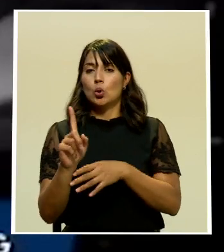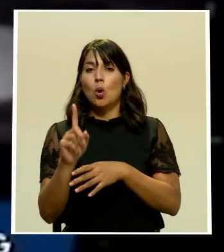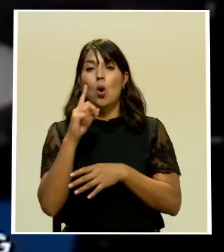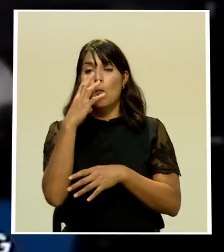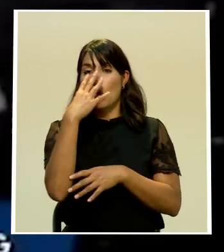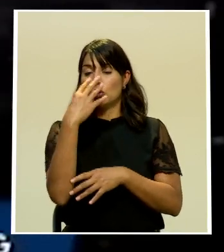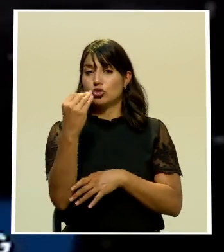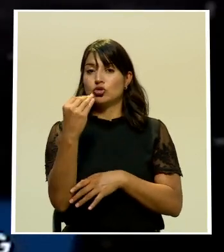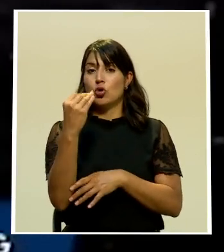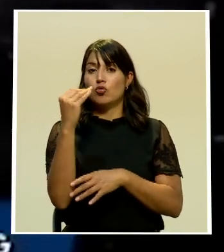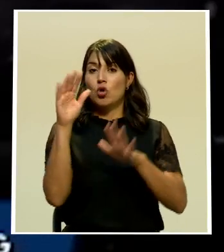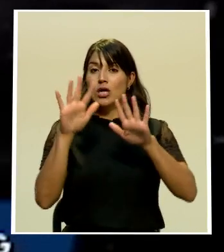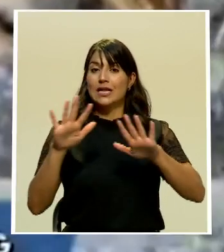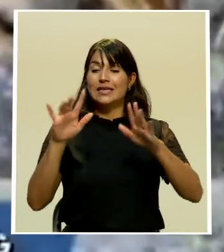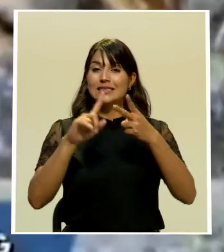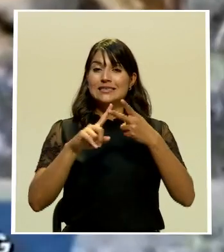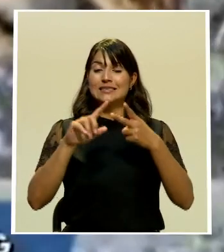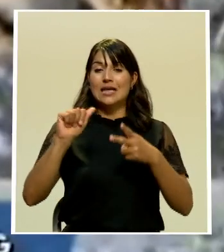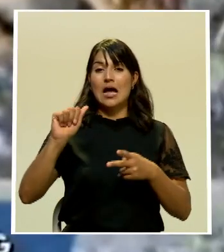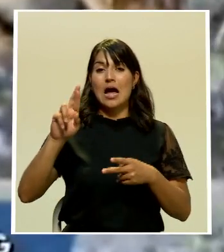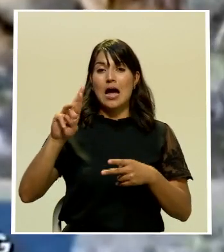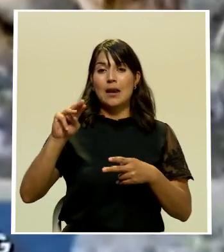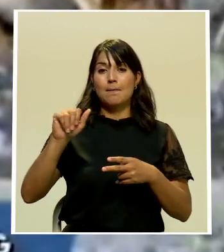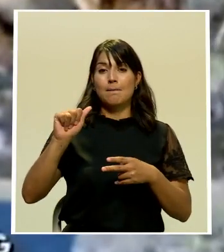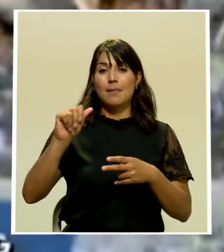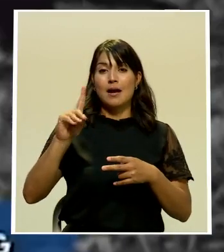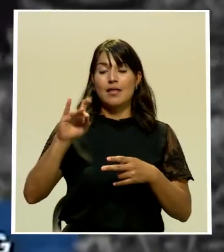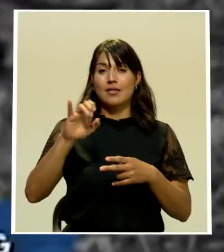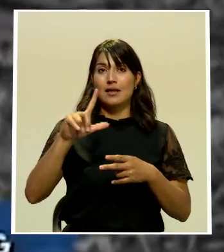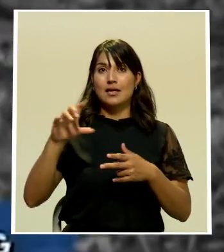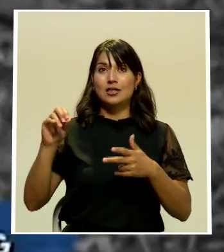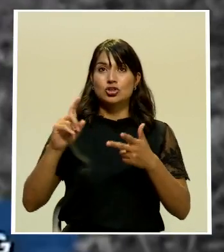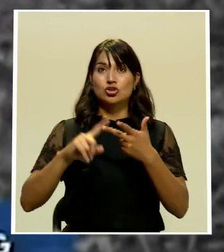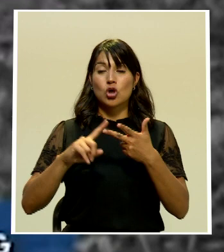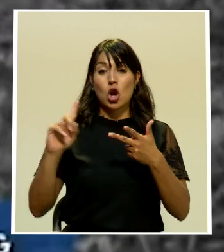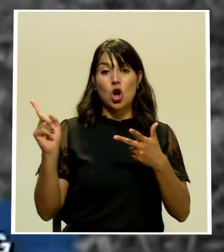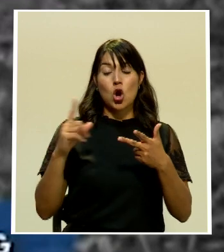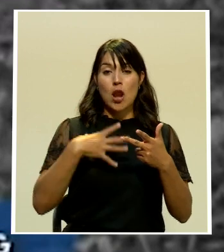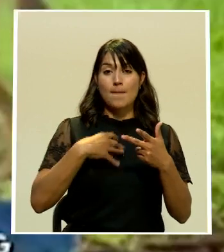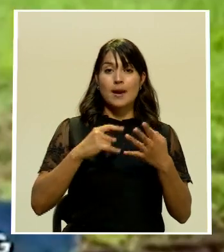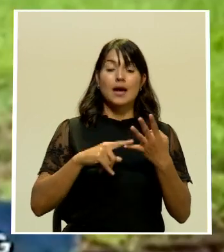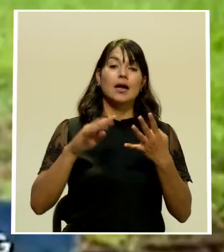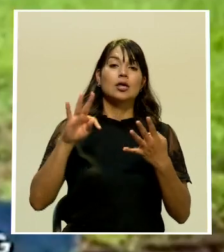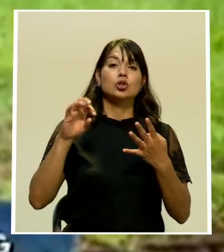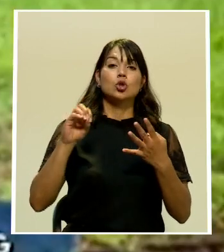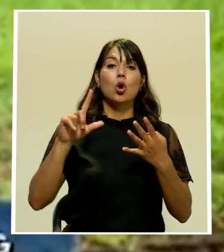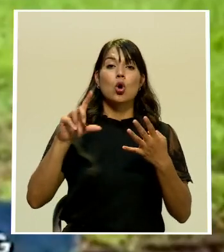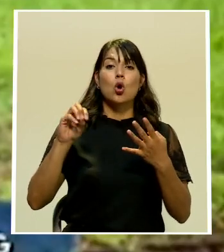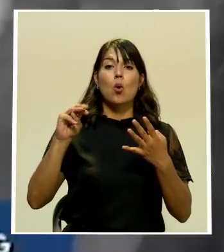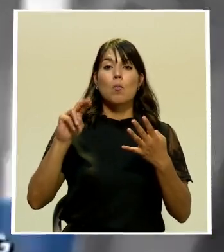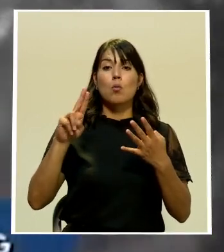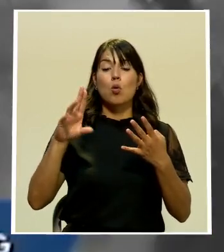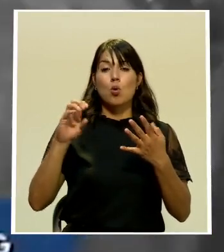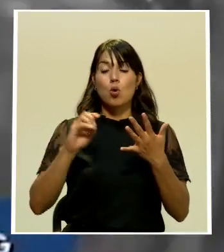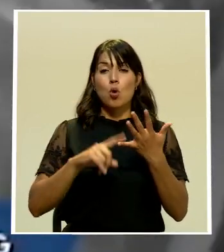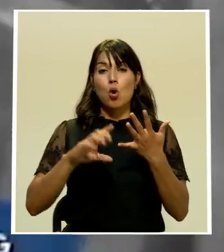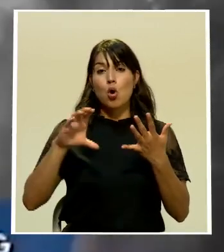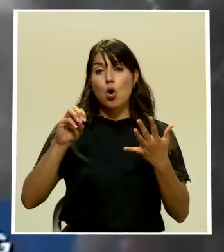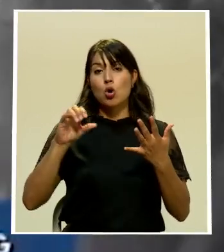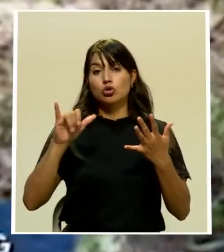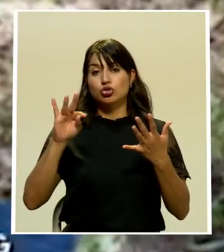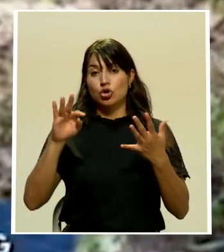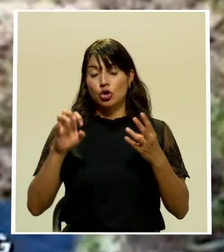el armadillo el venado cola blanca el tolomuco el coyote el oso